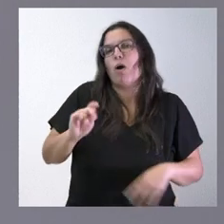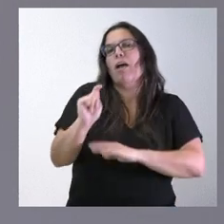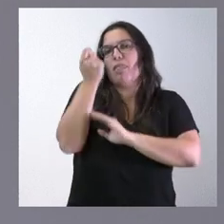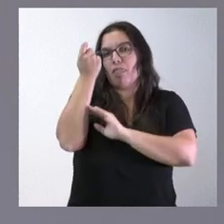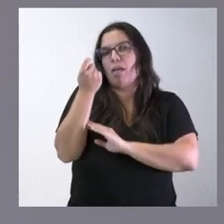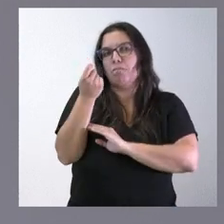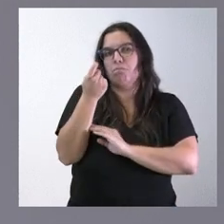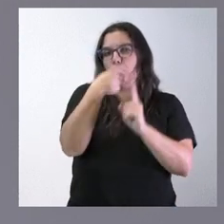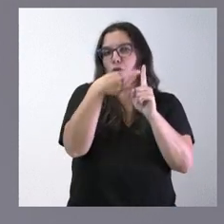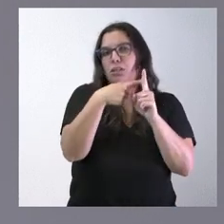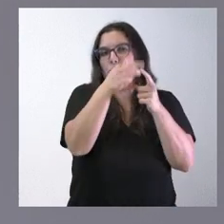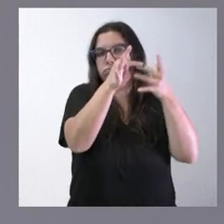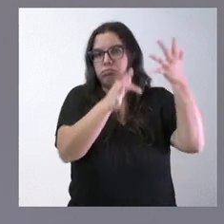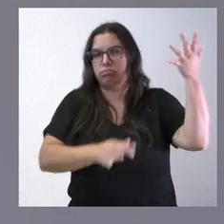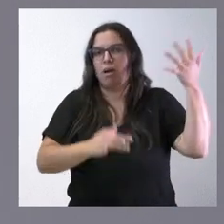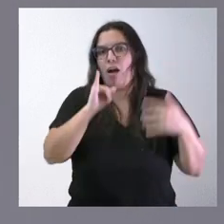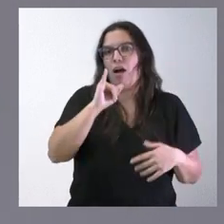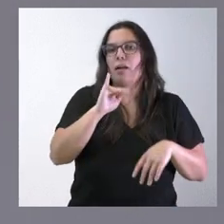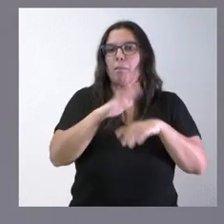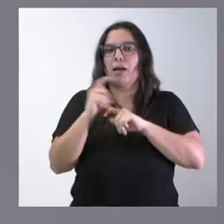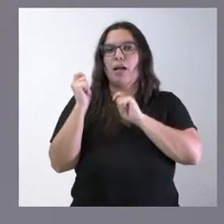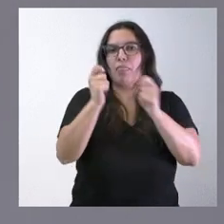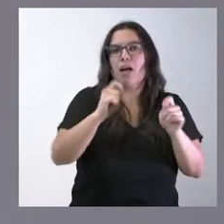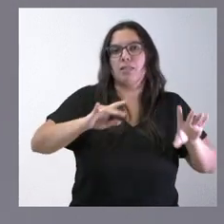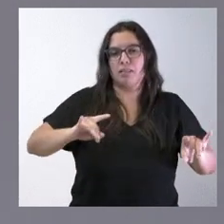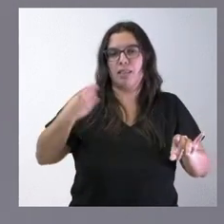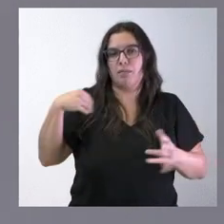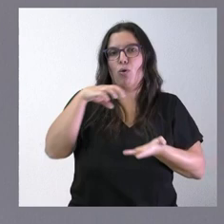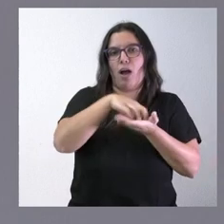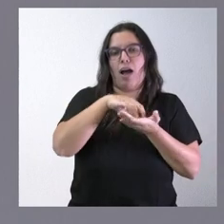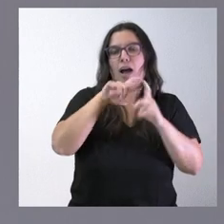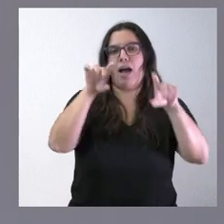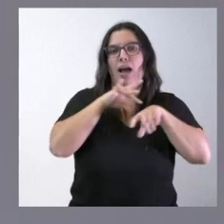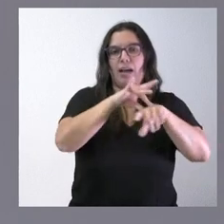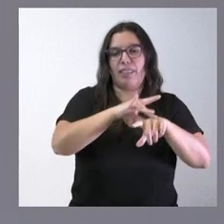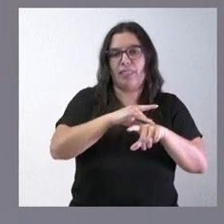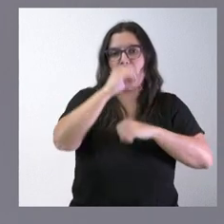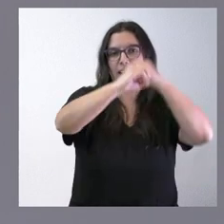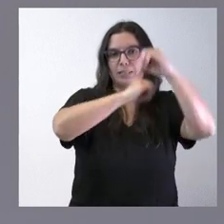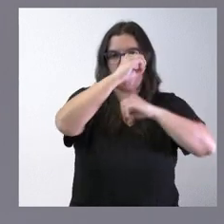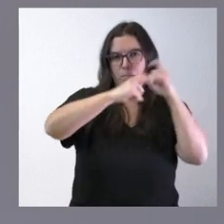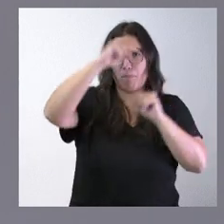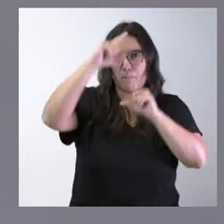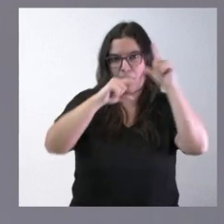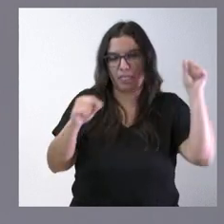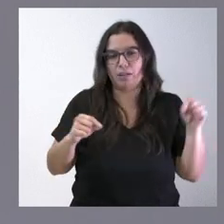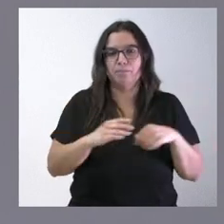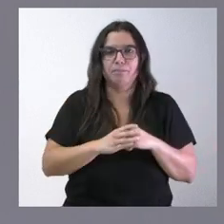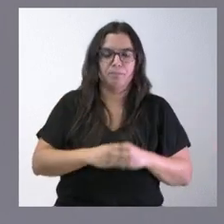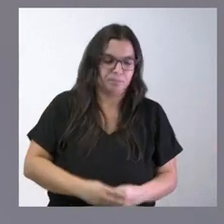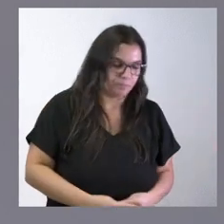ventajas para obtener la sede de esa agencia espacial y aeronáutica de ámbito nacional.